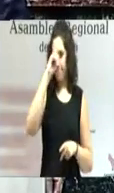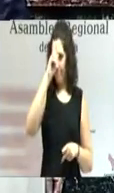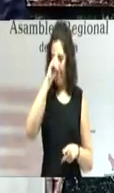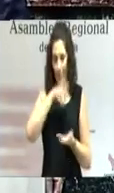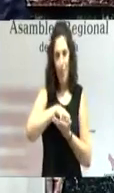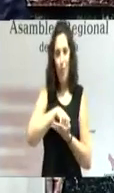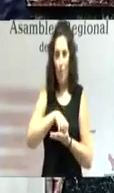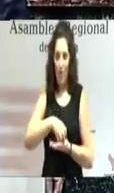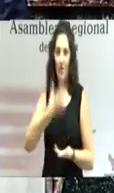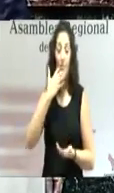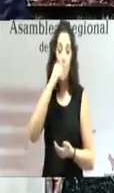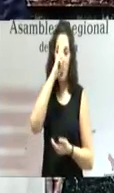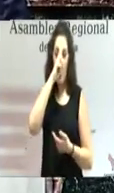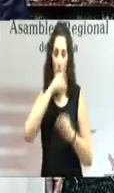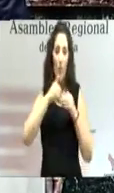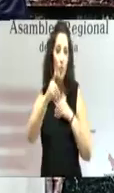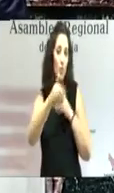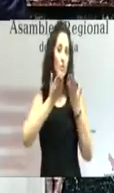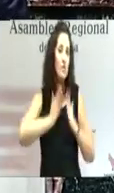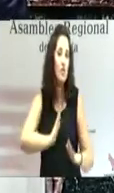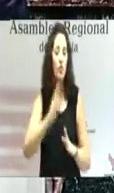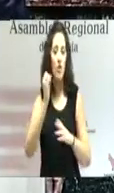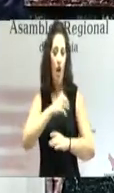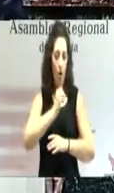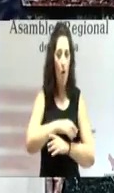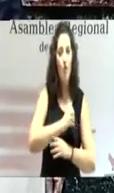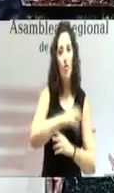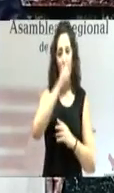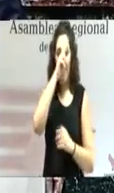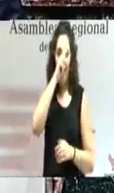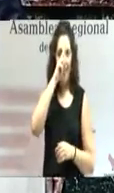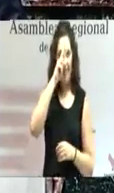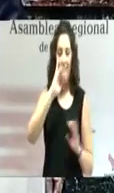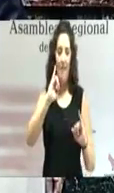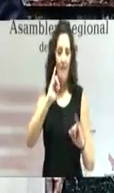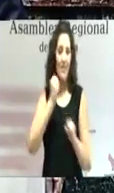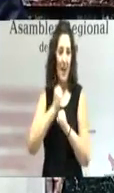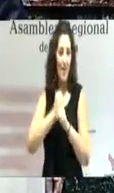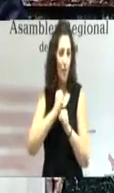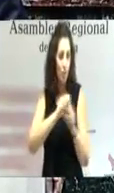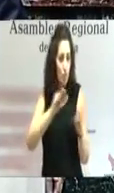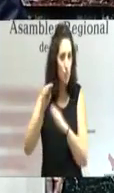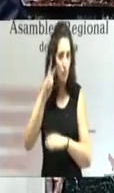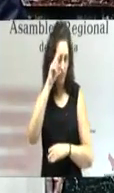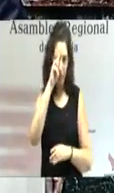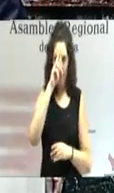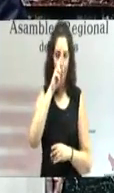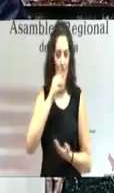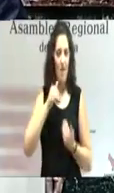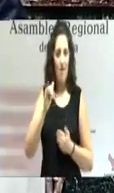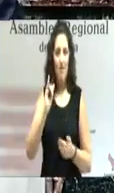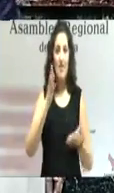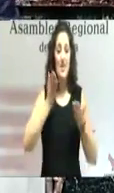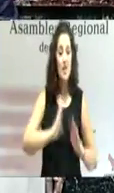preocupaban del futuro de sus hijos, del futuro de sus ahorros, de sus empleos. La de unos hijos que debían